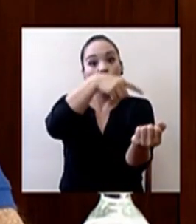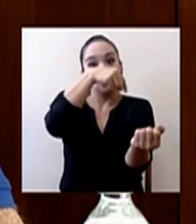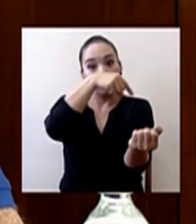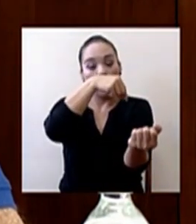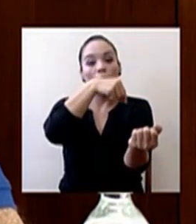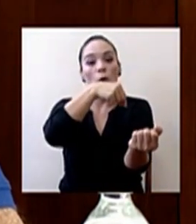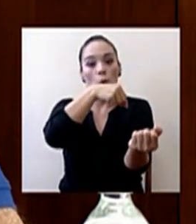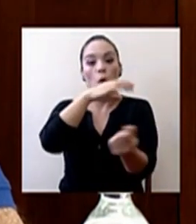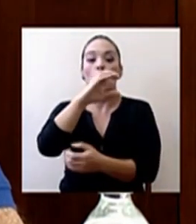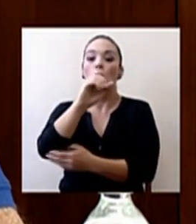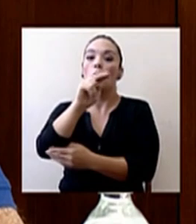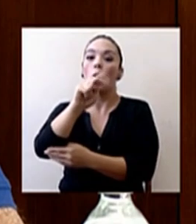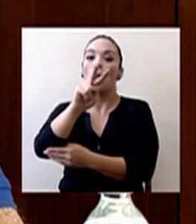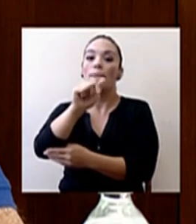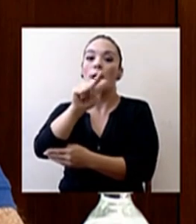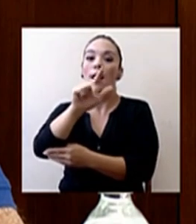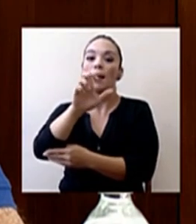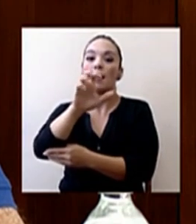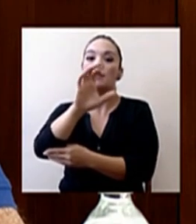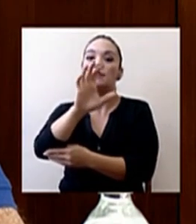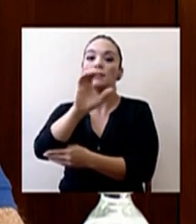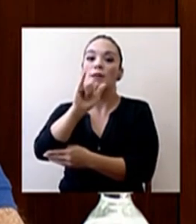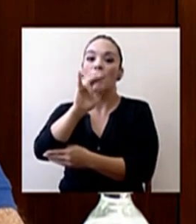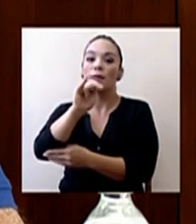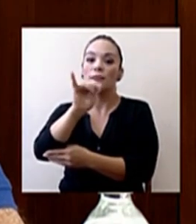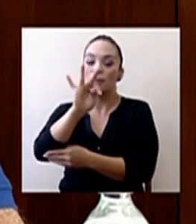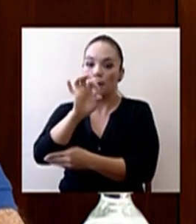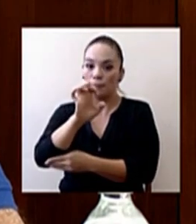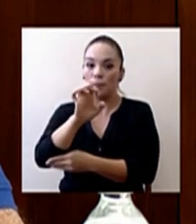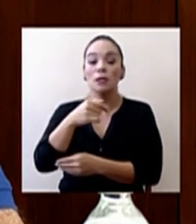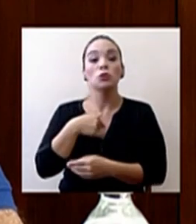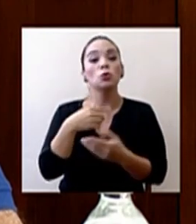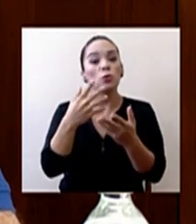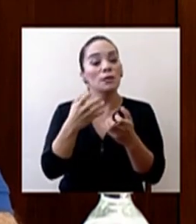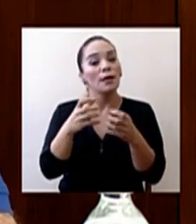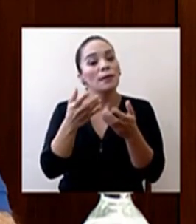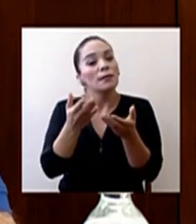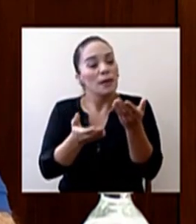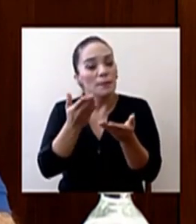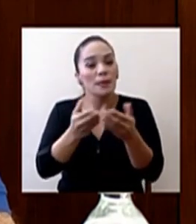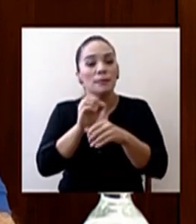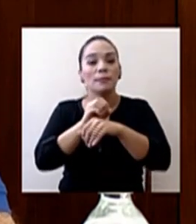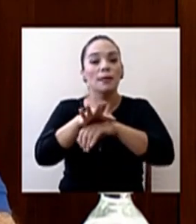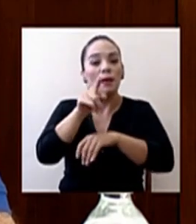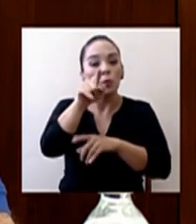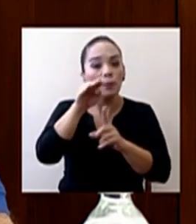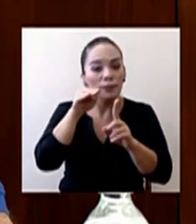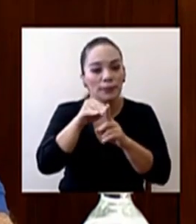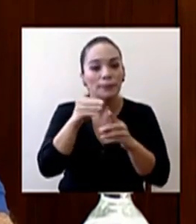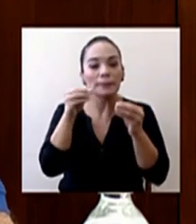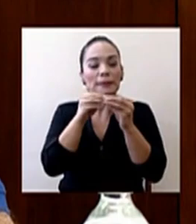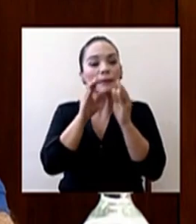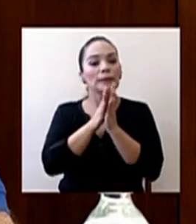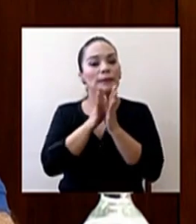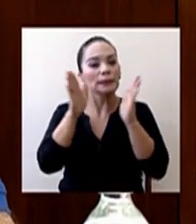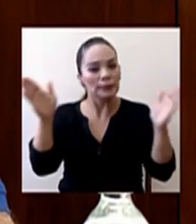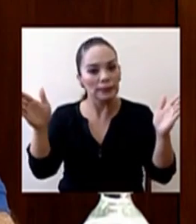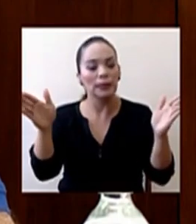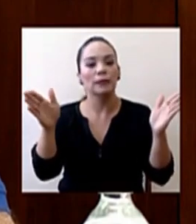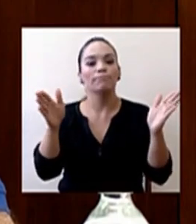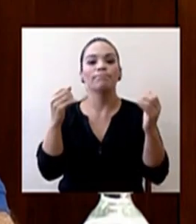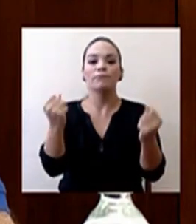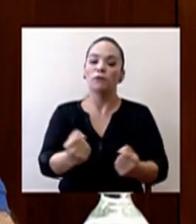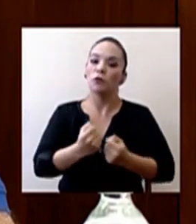que se ve prometedor. Y yo quisiera tal vez mandar un mensaje más general sobre las